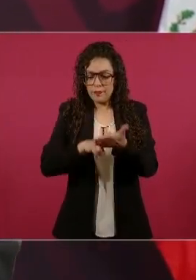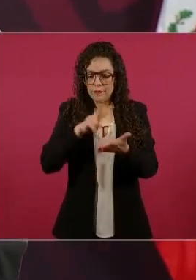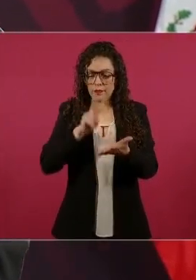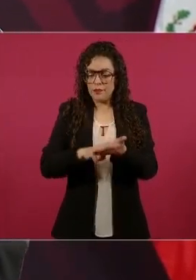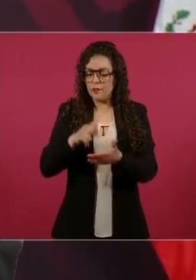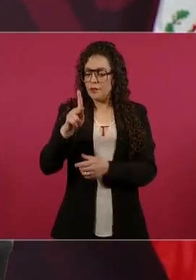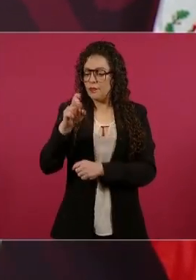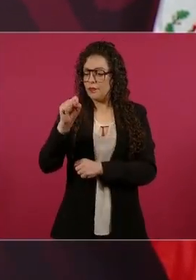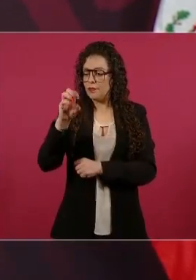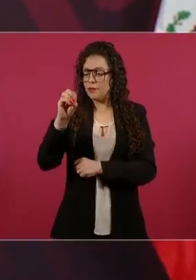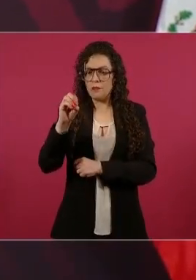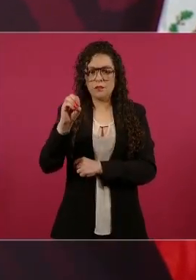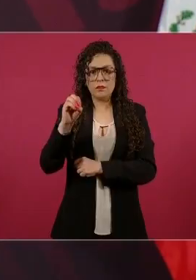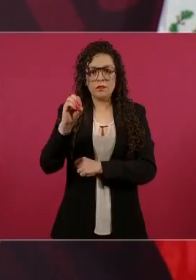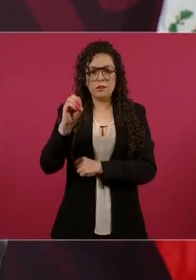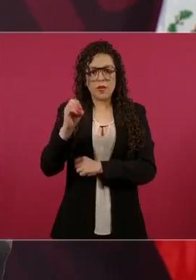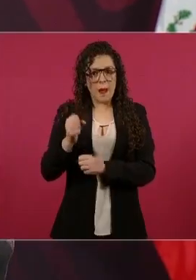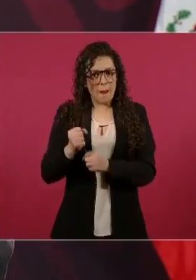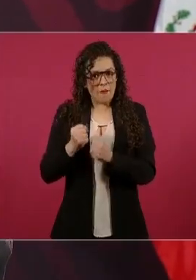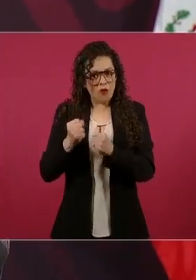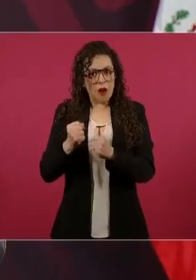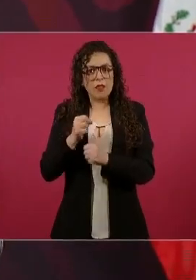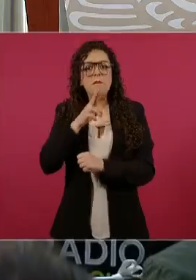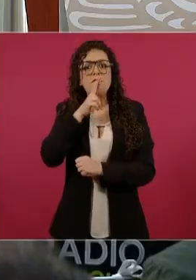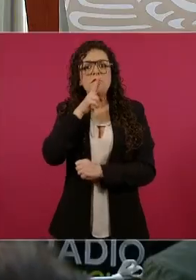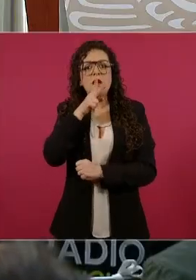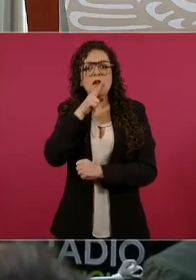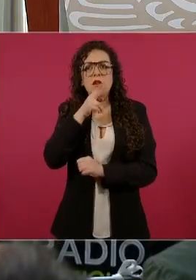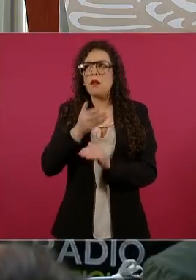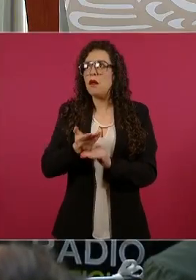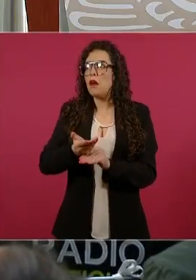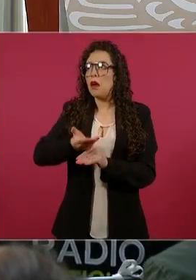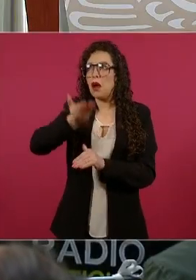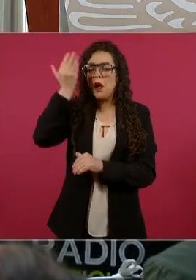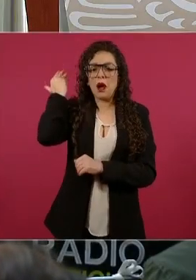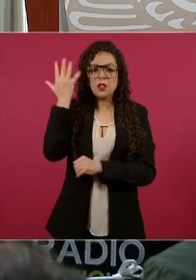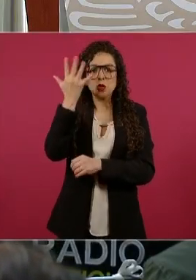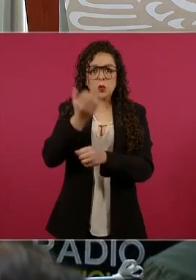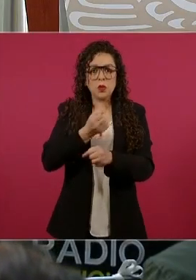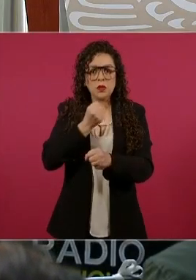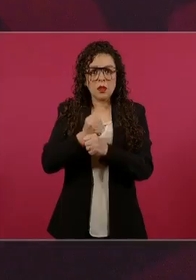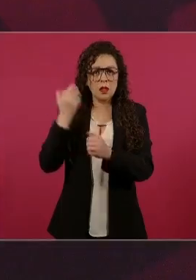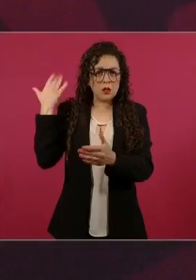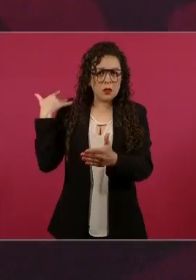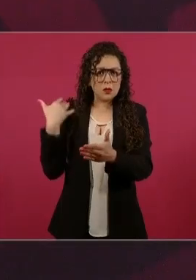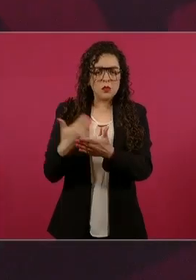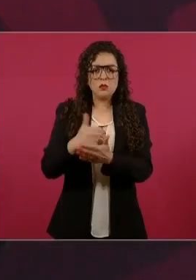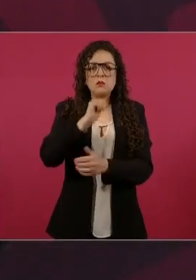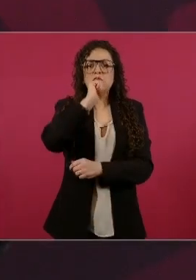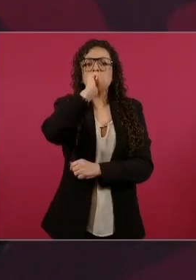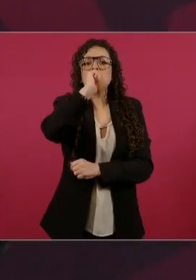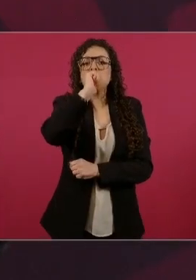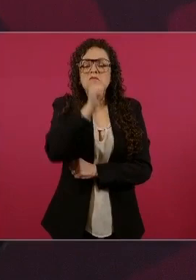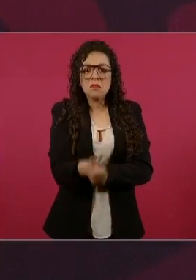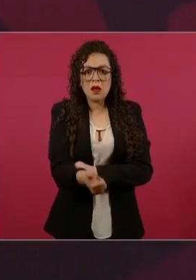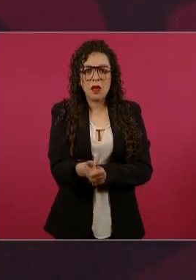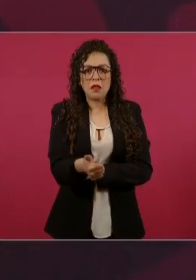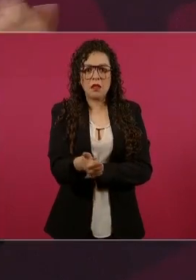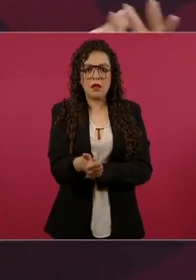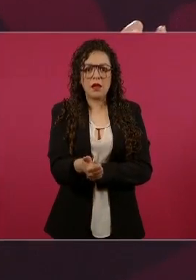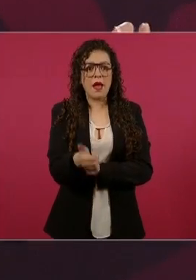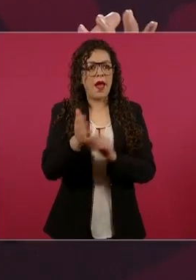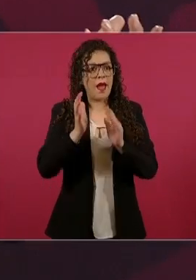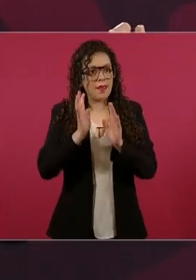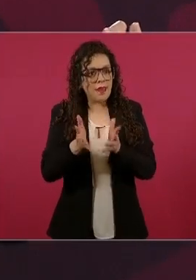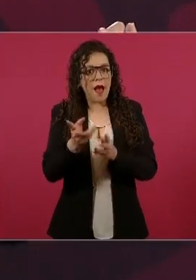en 50 años, se crearon empleos como